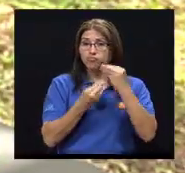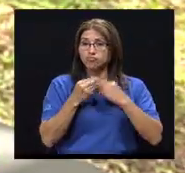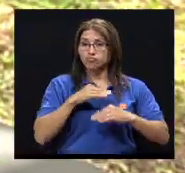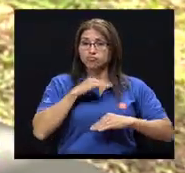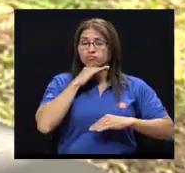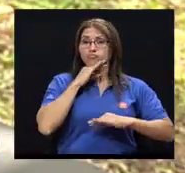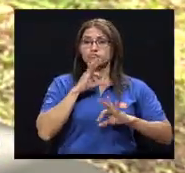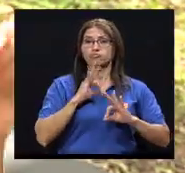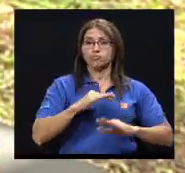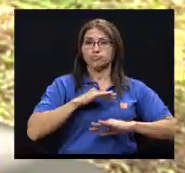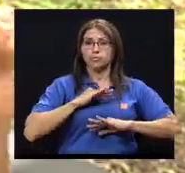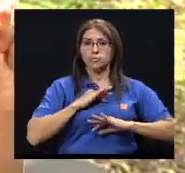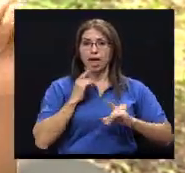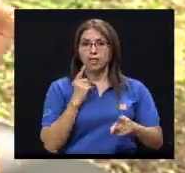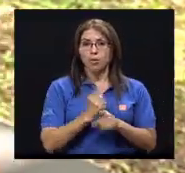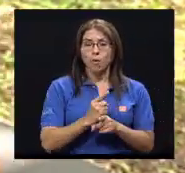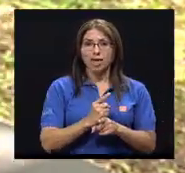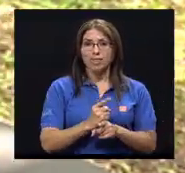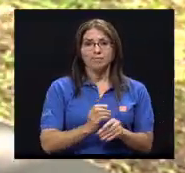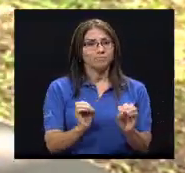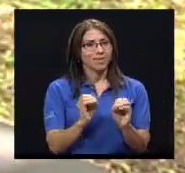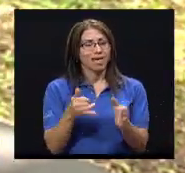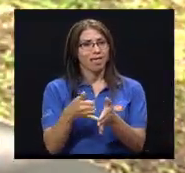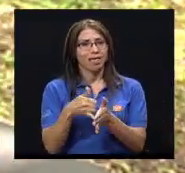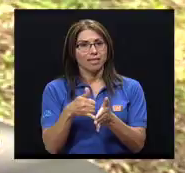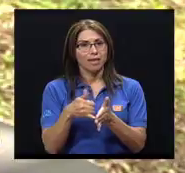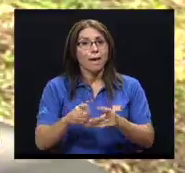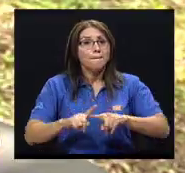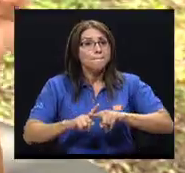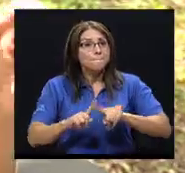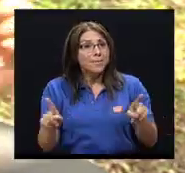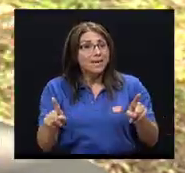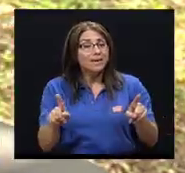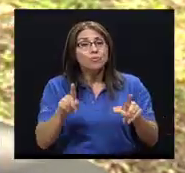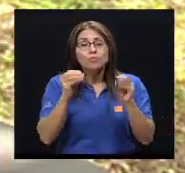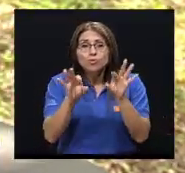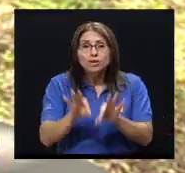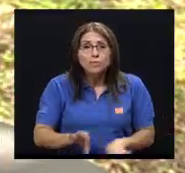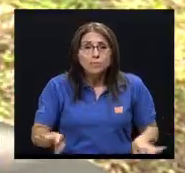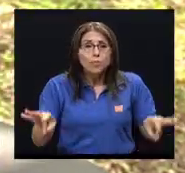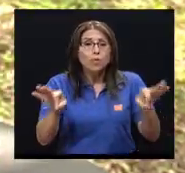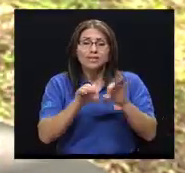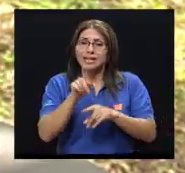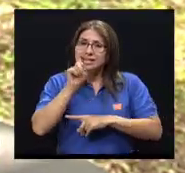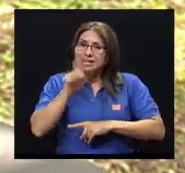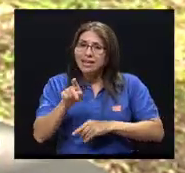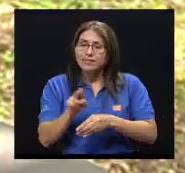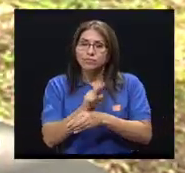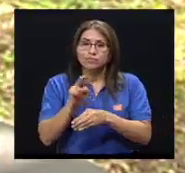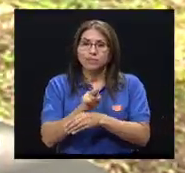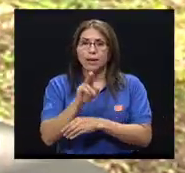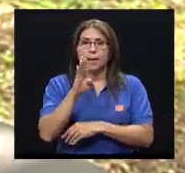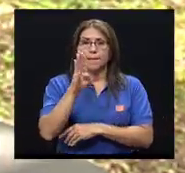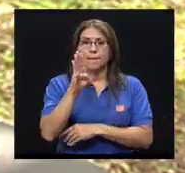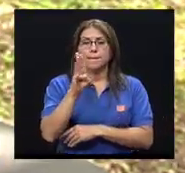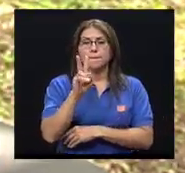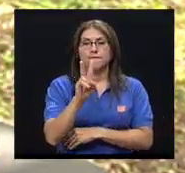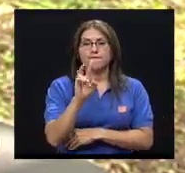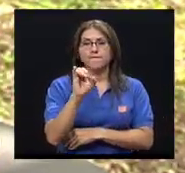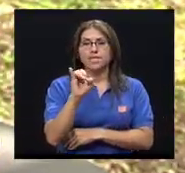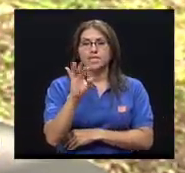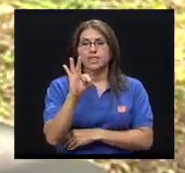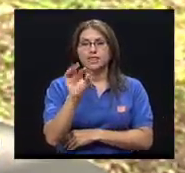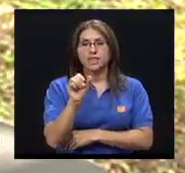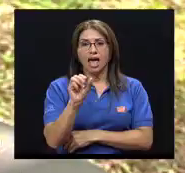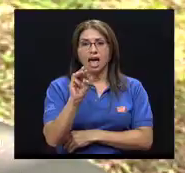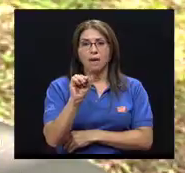deficiencia. Pero para todos los vegetarianos, la recomendación sí es suplementación de B12. Es así, porque la vitamina B12